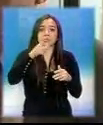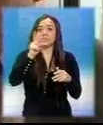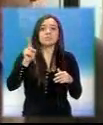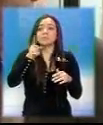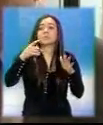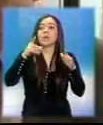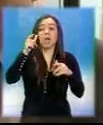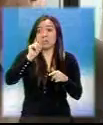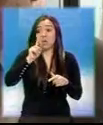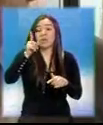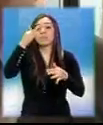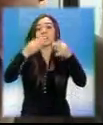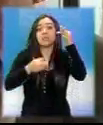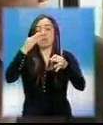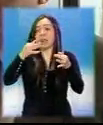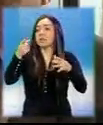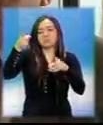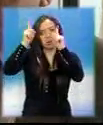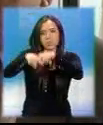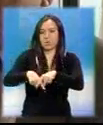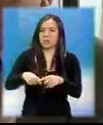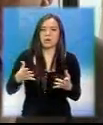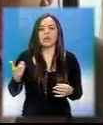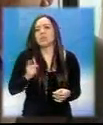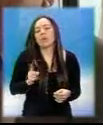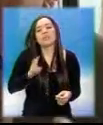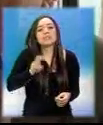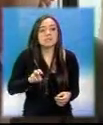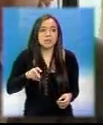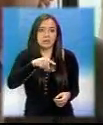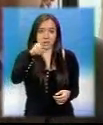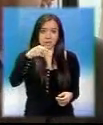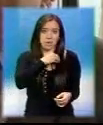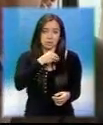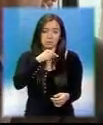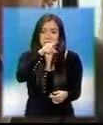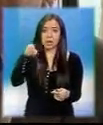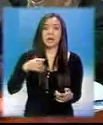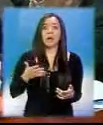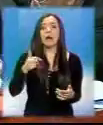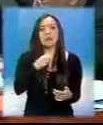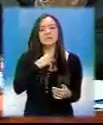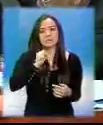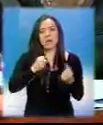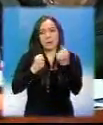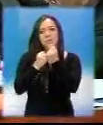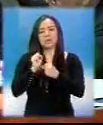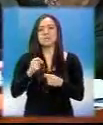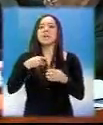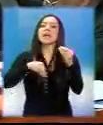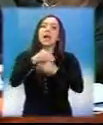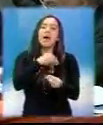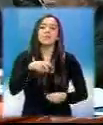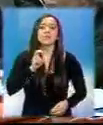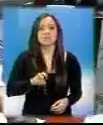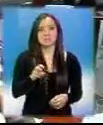entonces, bastaron para rasgar al país por la mitad. Esta vez el gobierno de Otto Pérez